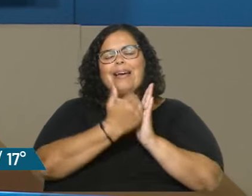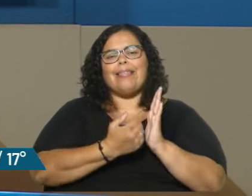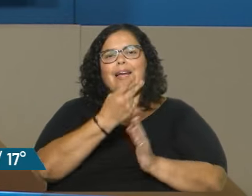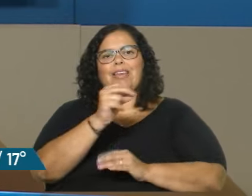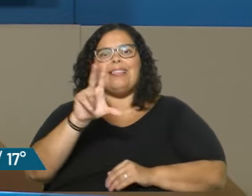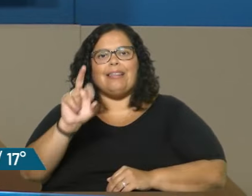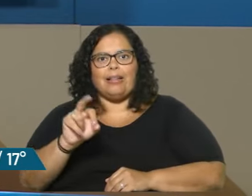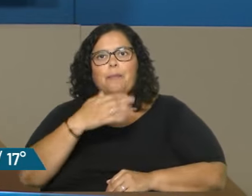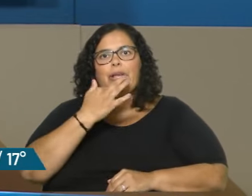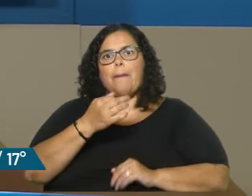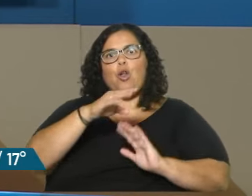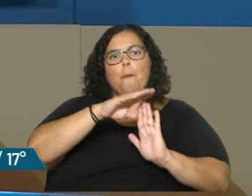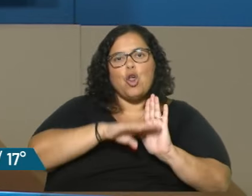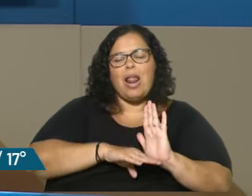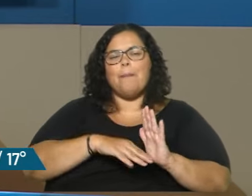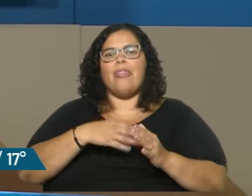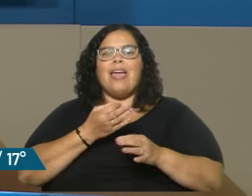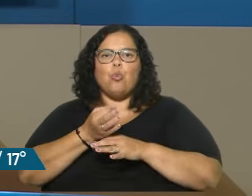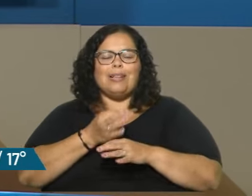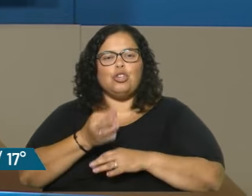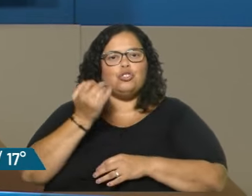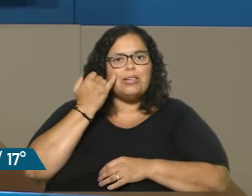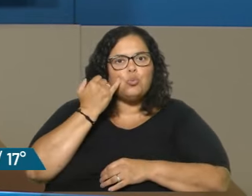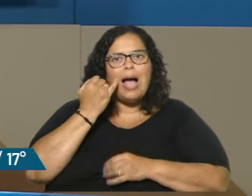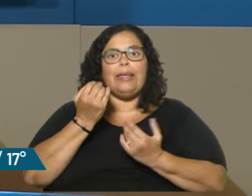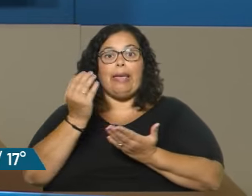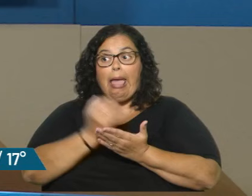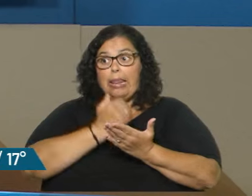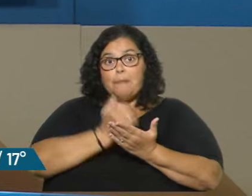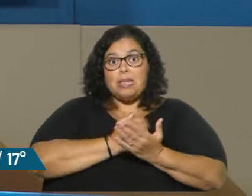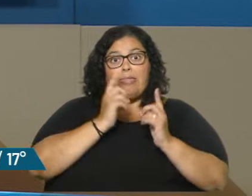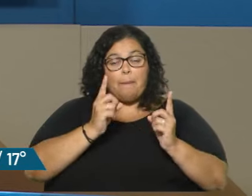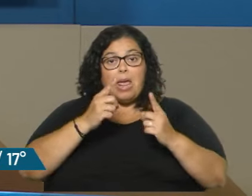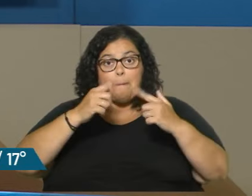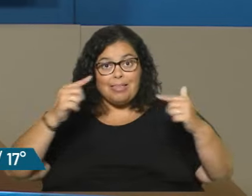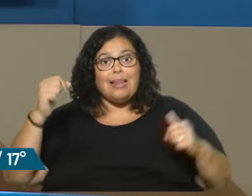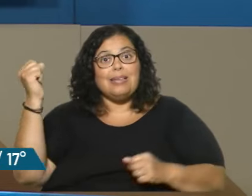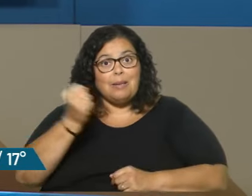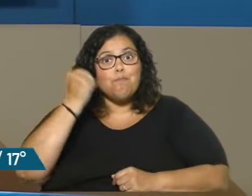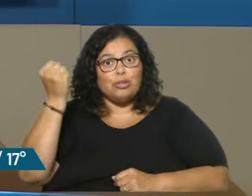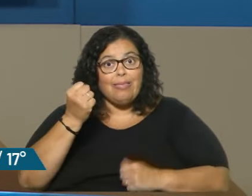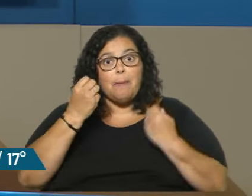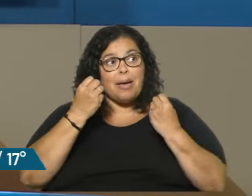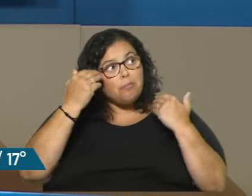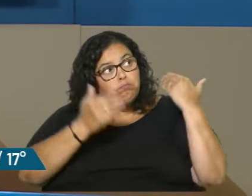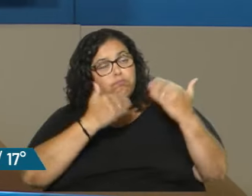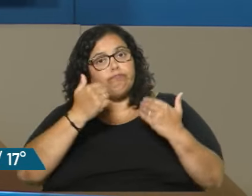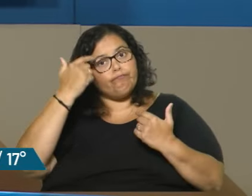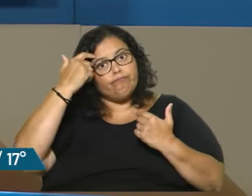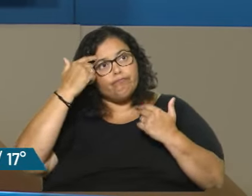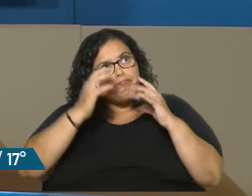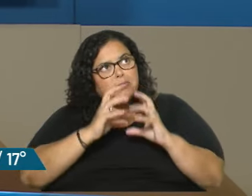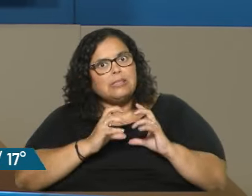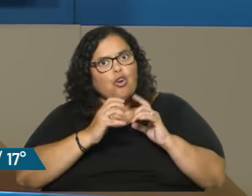educación sexual y eliminación de materias y disciplinas que realmente importan en el crecimiento y en el intelecto de los